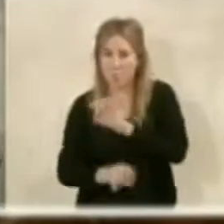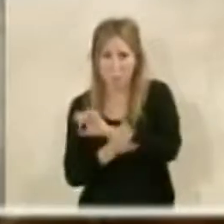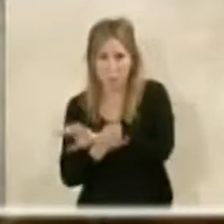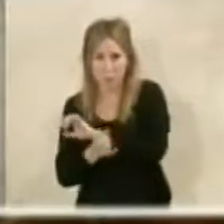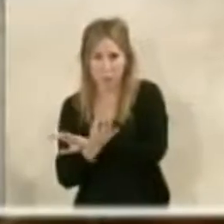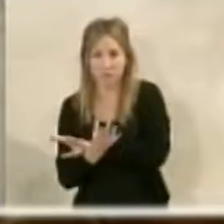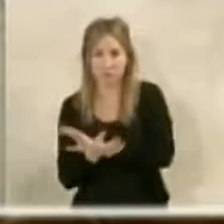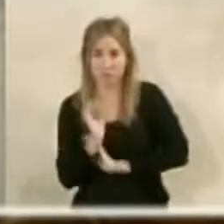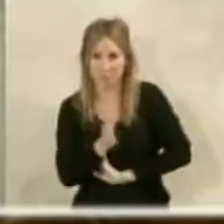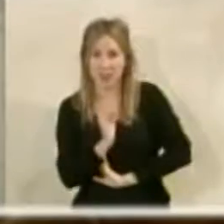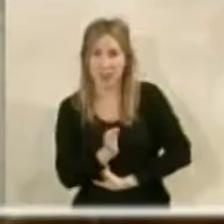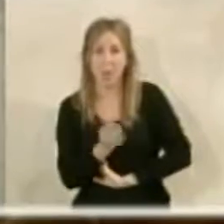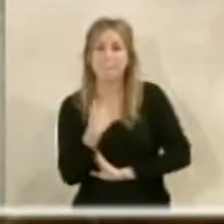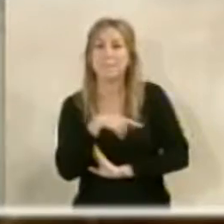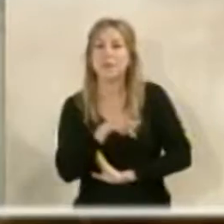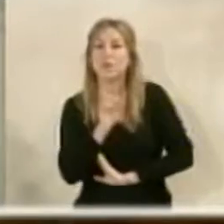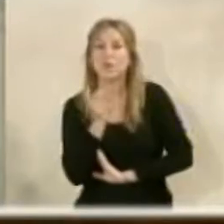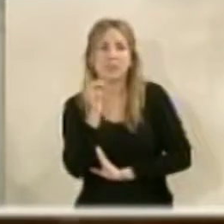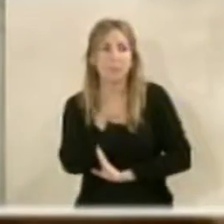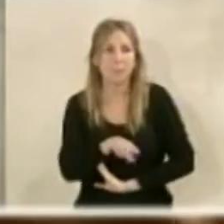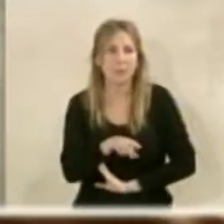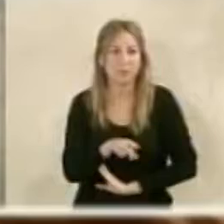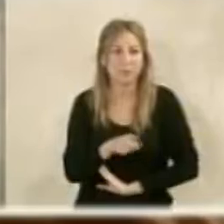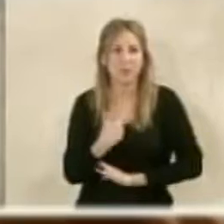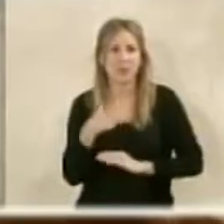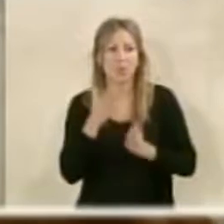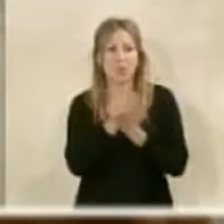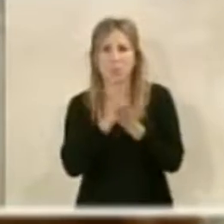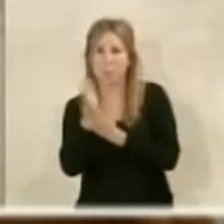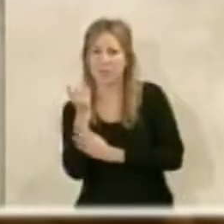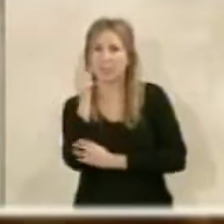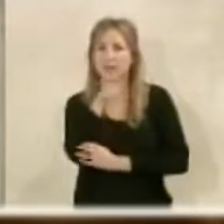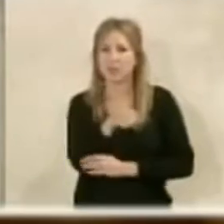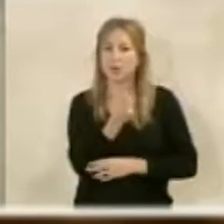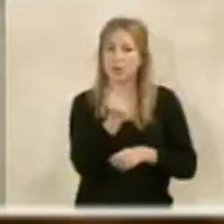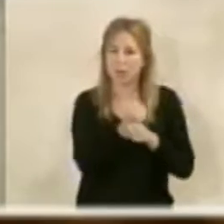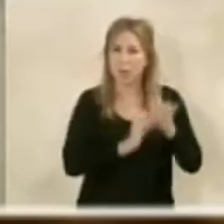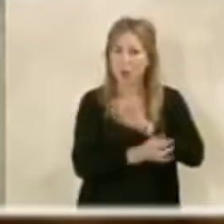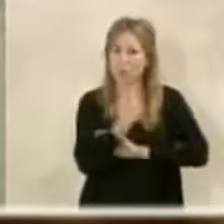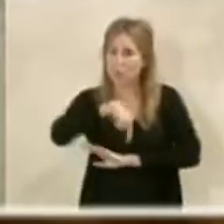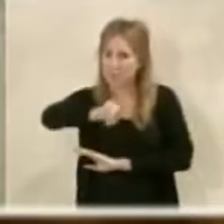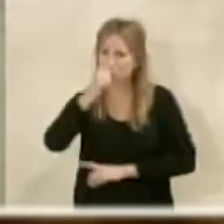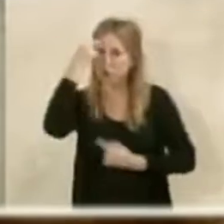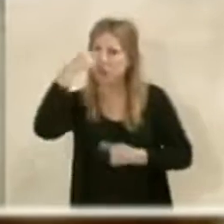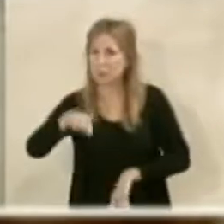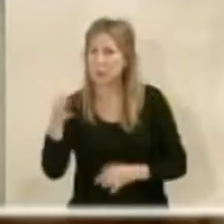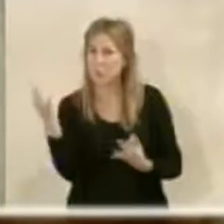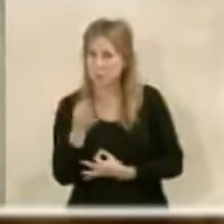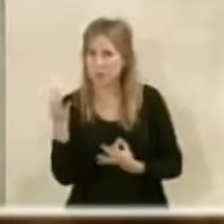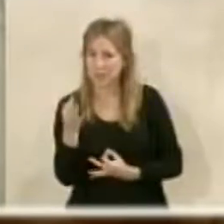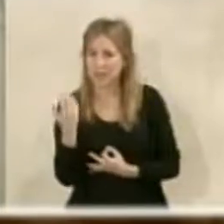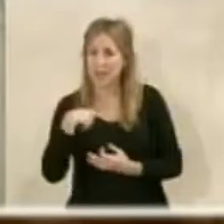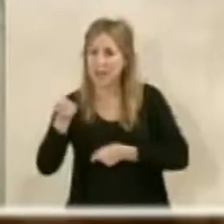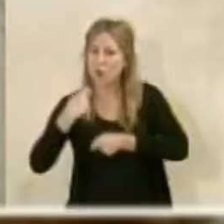Pero eso tiene también dos partes. Primero, que crea puestos de trabajo, pero también que seamos conscientes que el pequeño